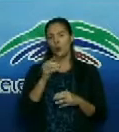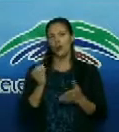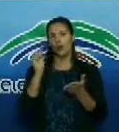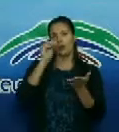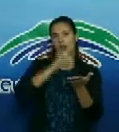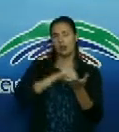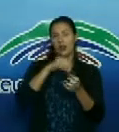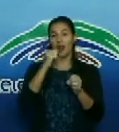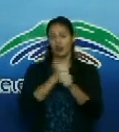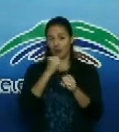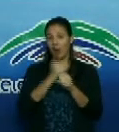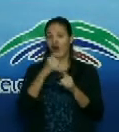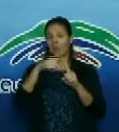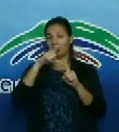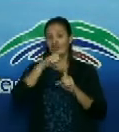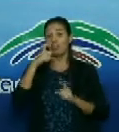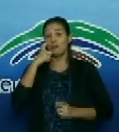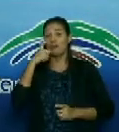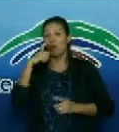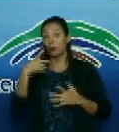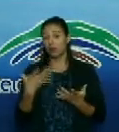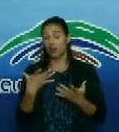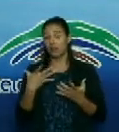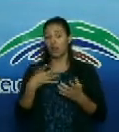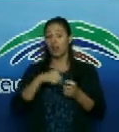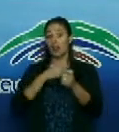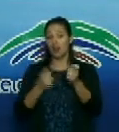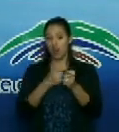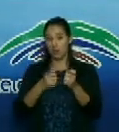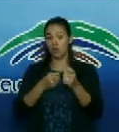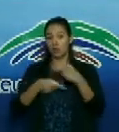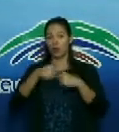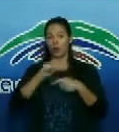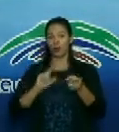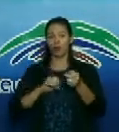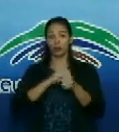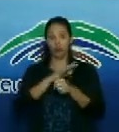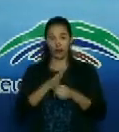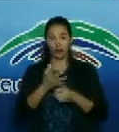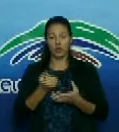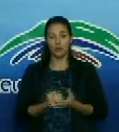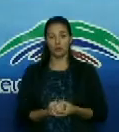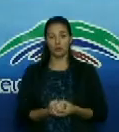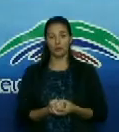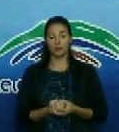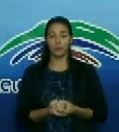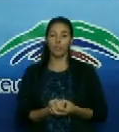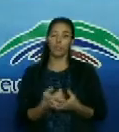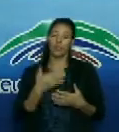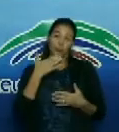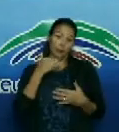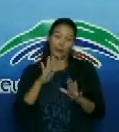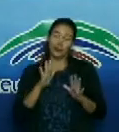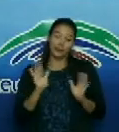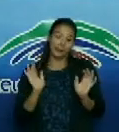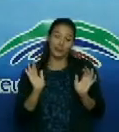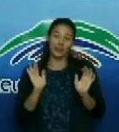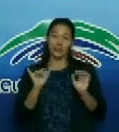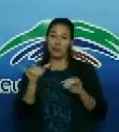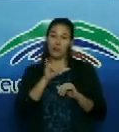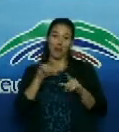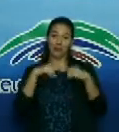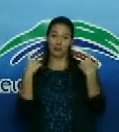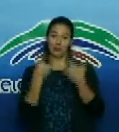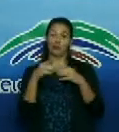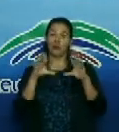importante como en la primera trinchera de batalla contra la COVID-19? bueno decir que creo que casi todos los compañeros dicen que